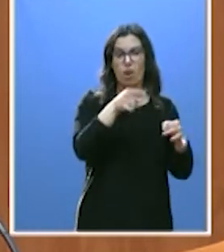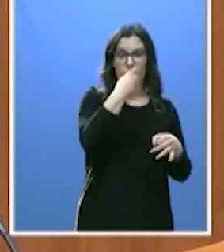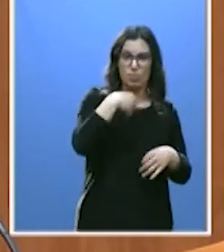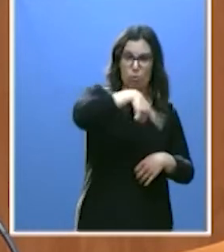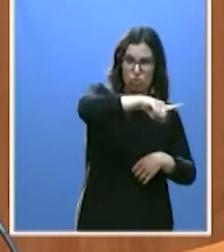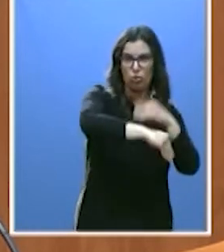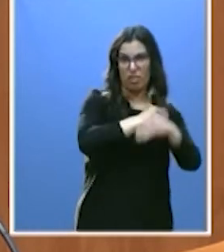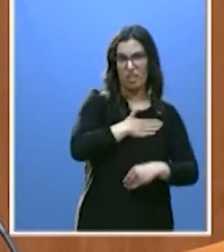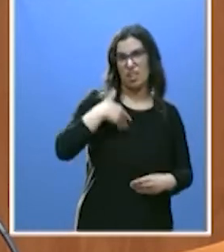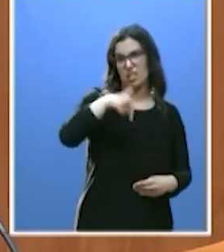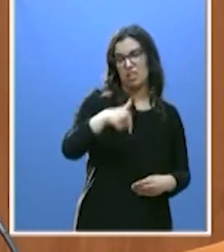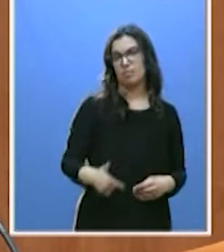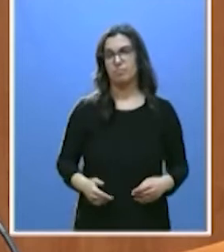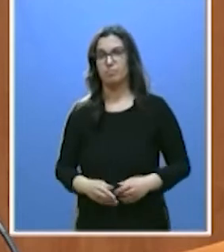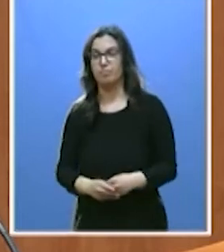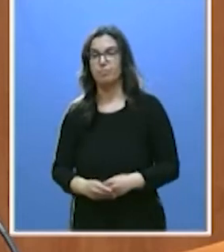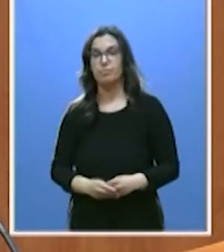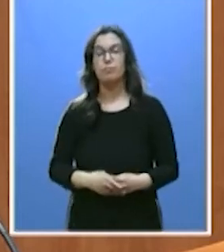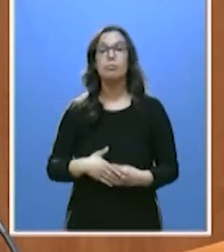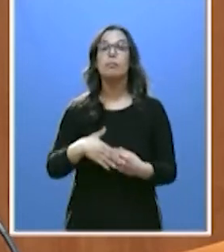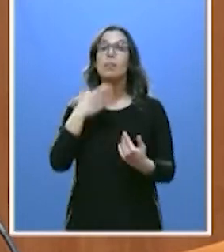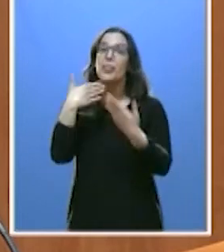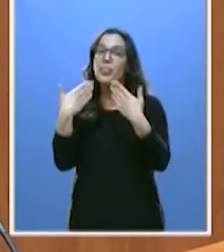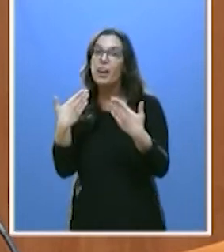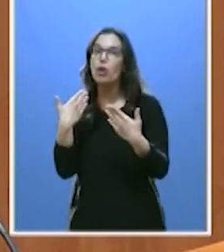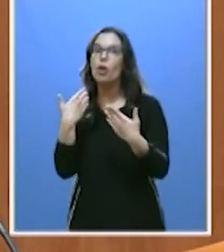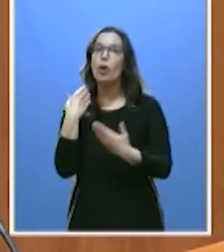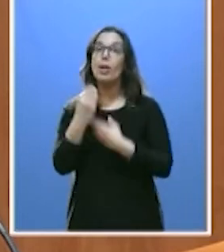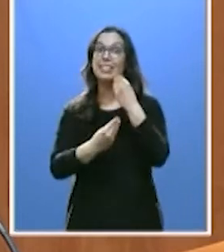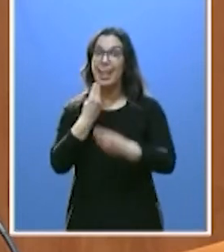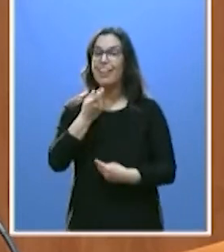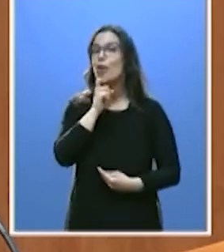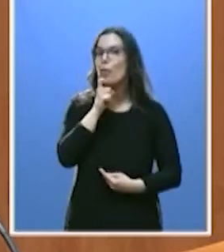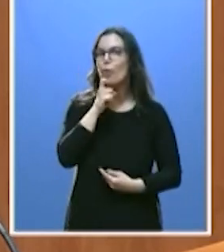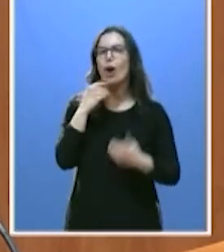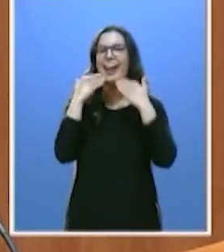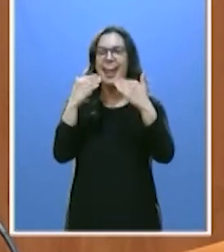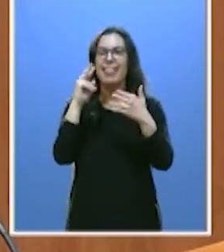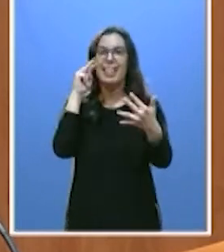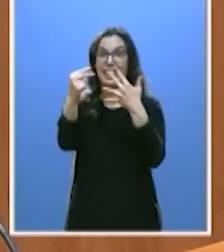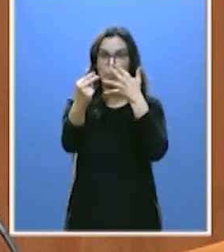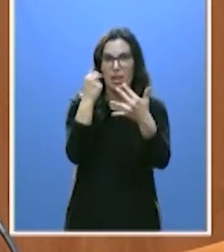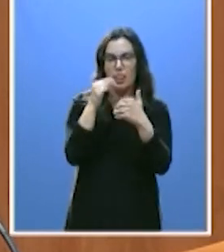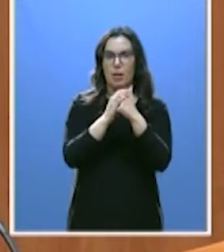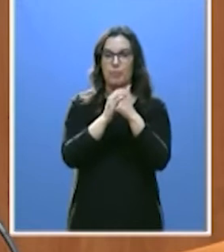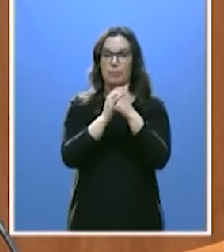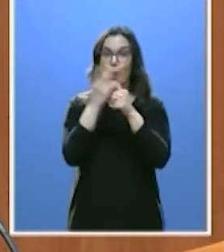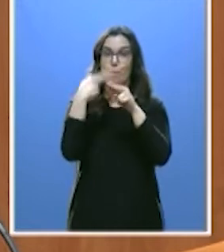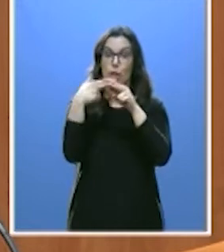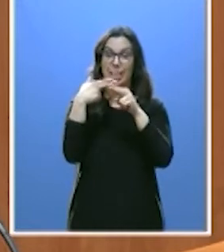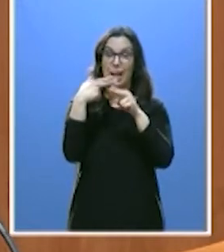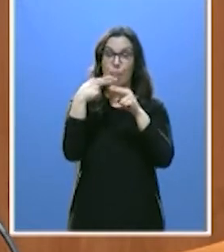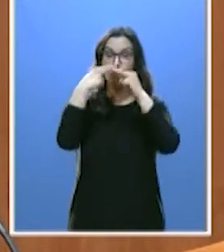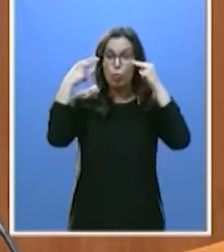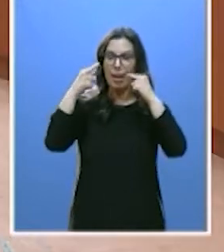comunidad. El diálogo se realiza bajo la premisa de la transparencia, de la evaluación de políticas públicas.